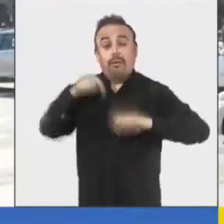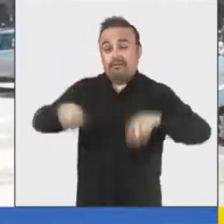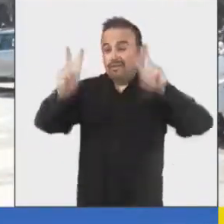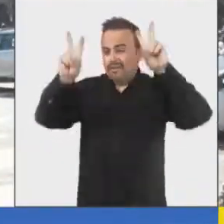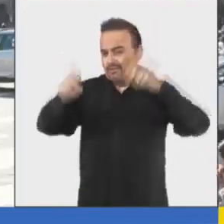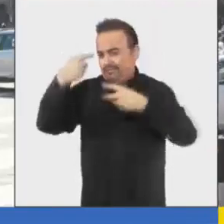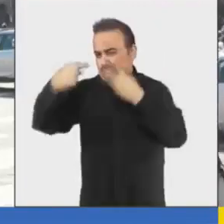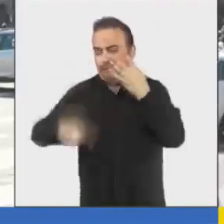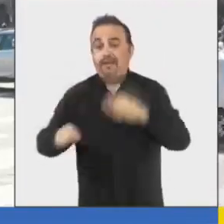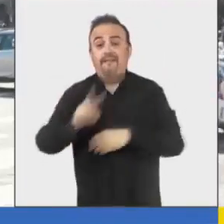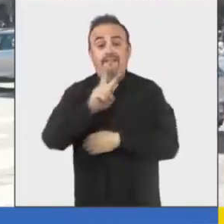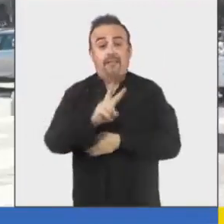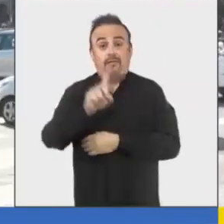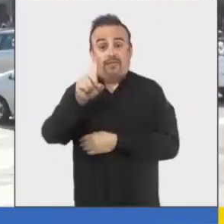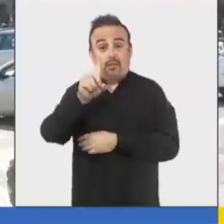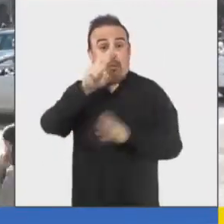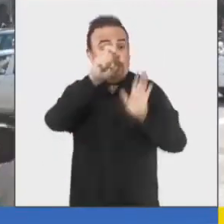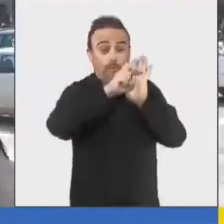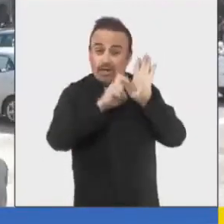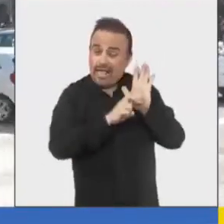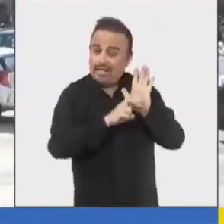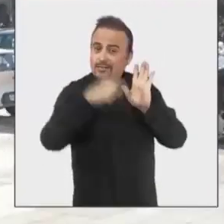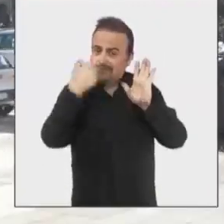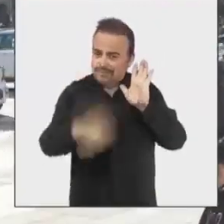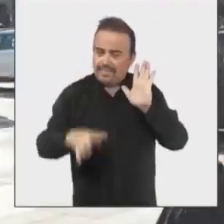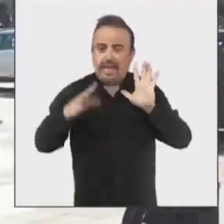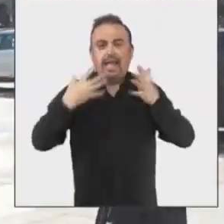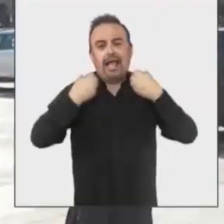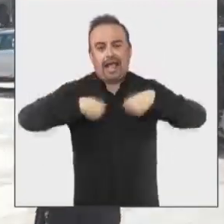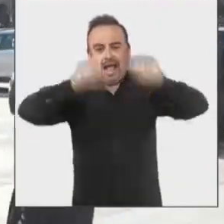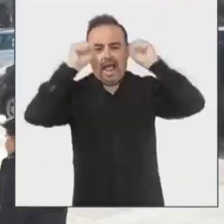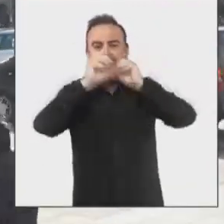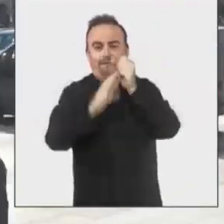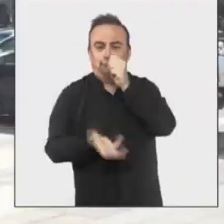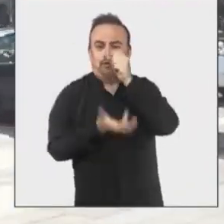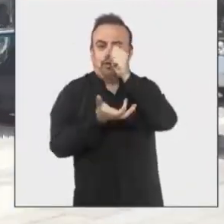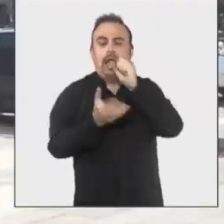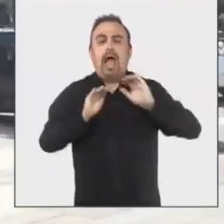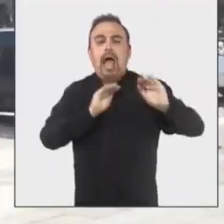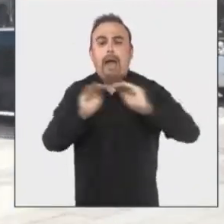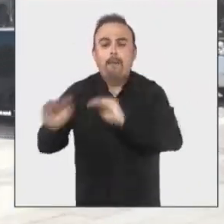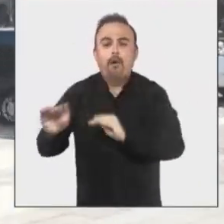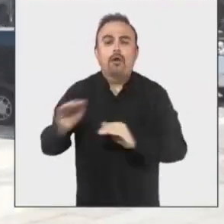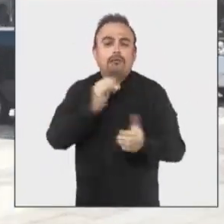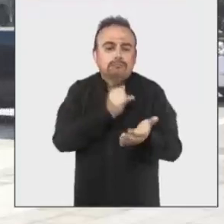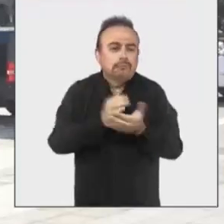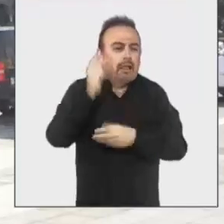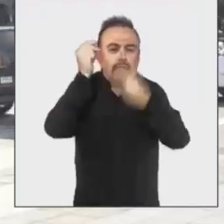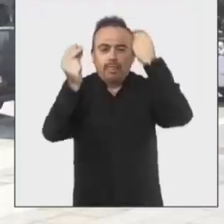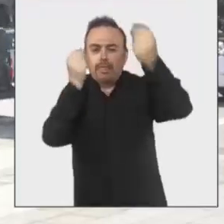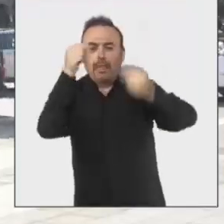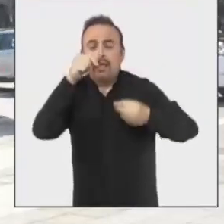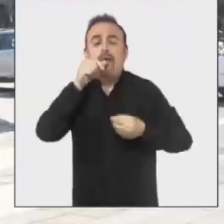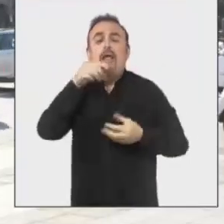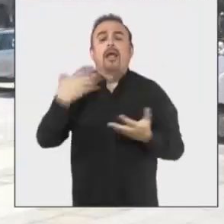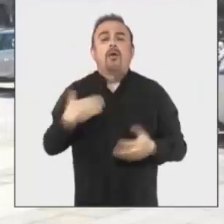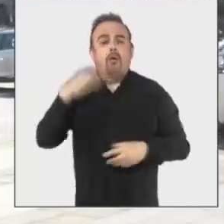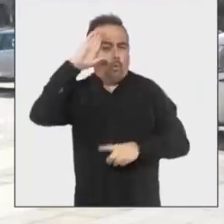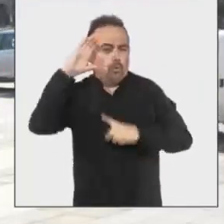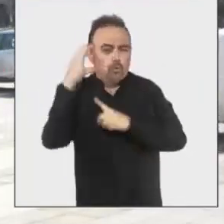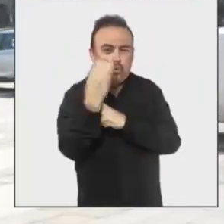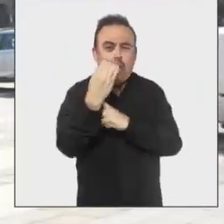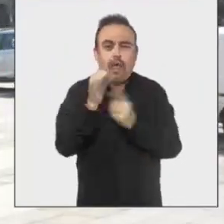temáticas de los 21 proyectos que se adjudicaron el Fondo de Apoyo a Iniciativas Culturales Comunales de la Comuna de